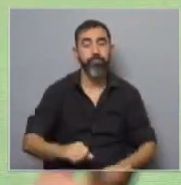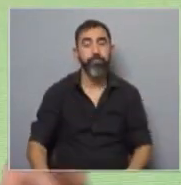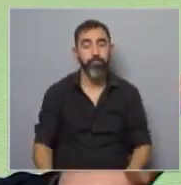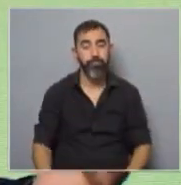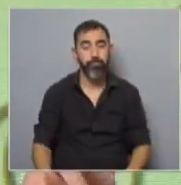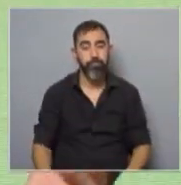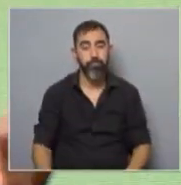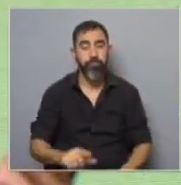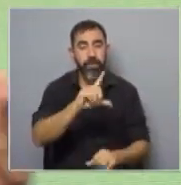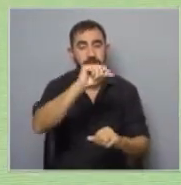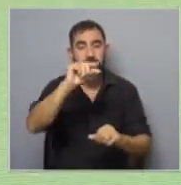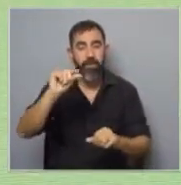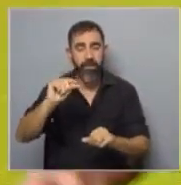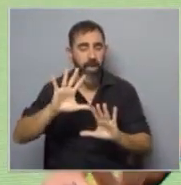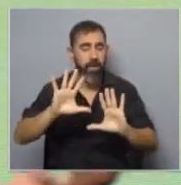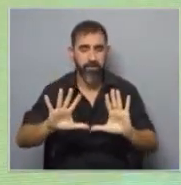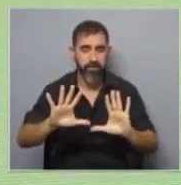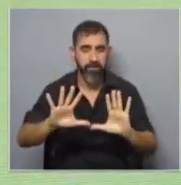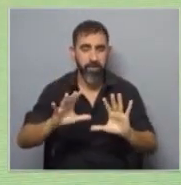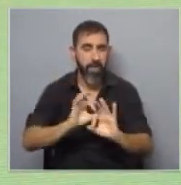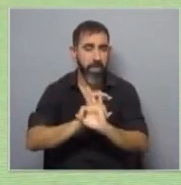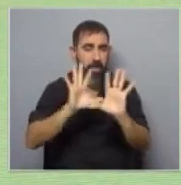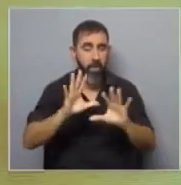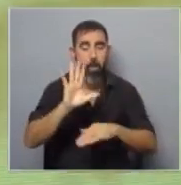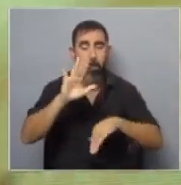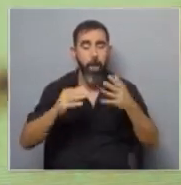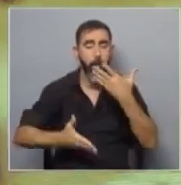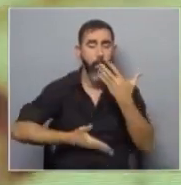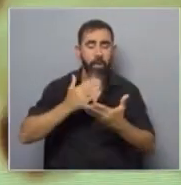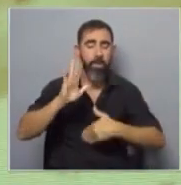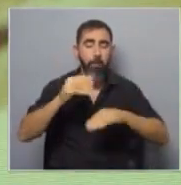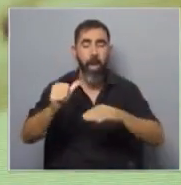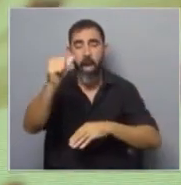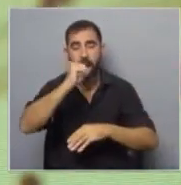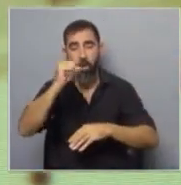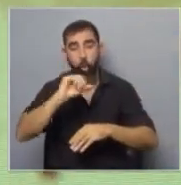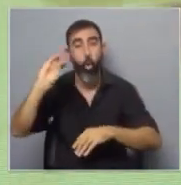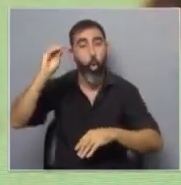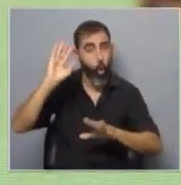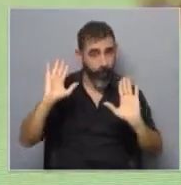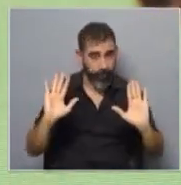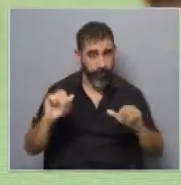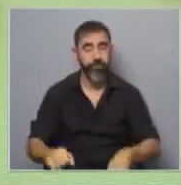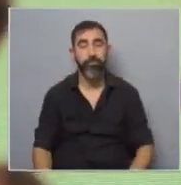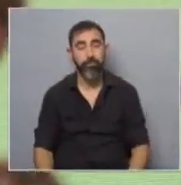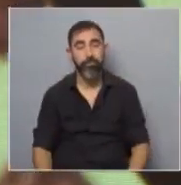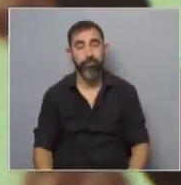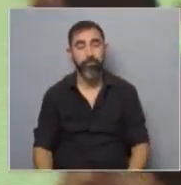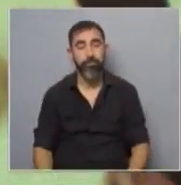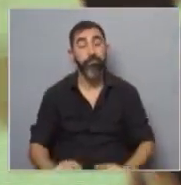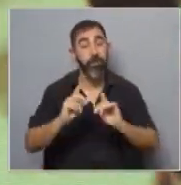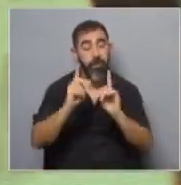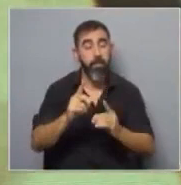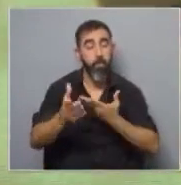estadístico es súper robusto. O sea, está clarísimo. Cuanto mayor malestar, mayor consumo de alcohol en los jóvenes. Y a su vez,